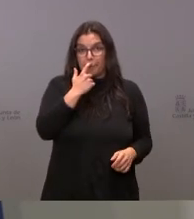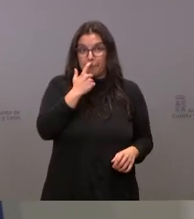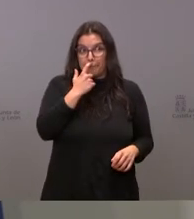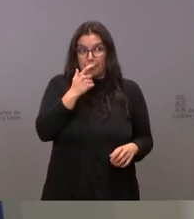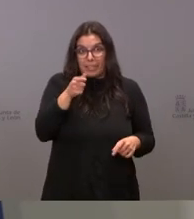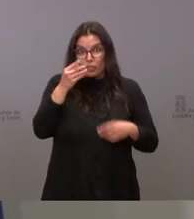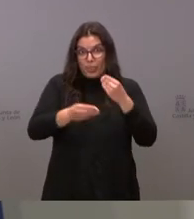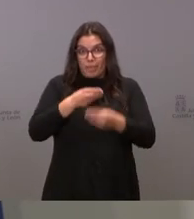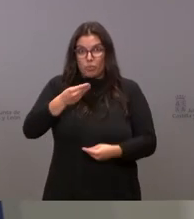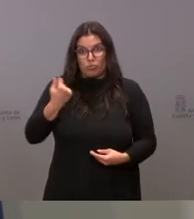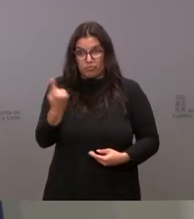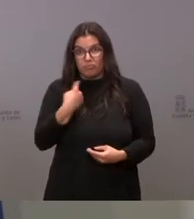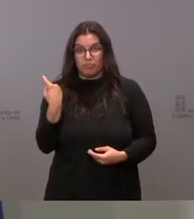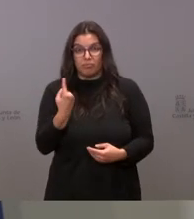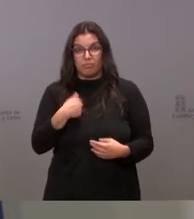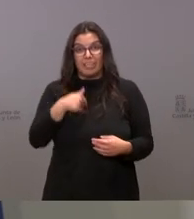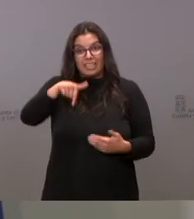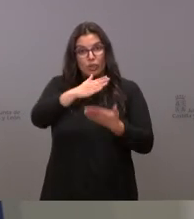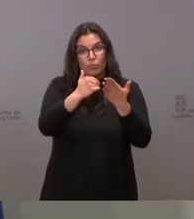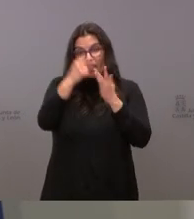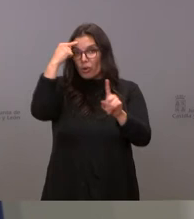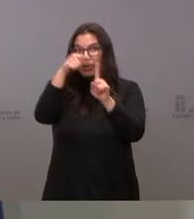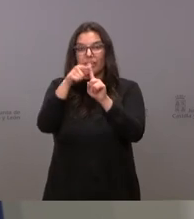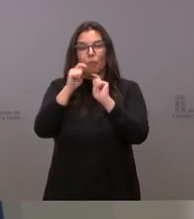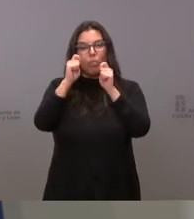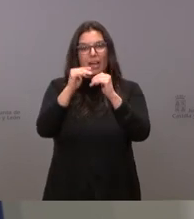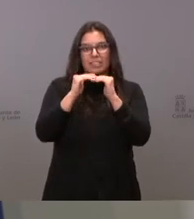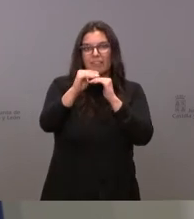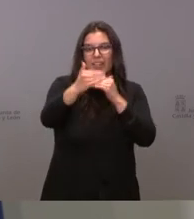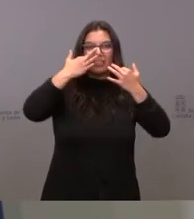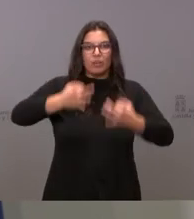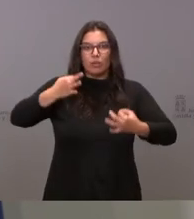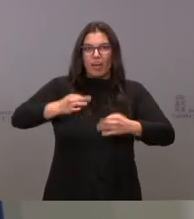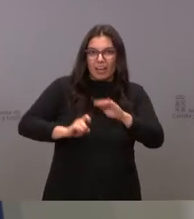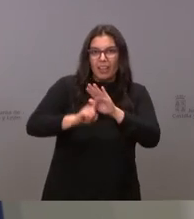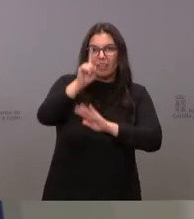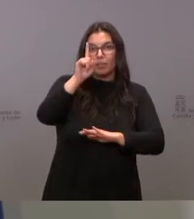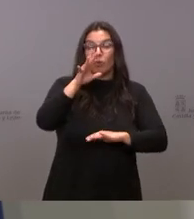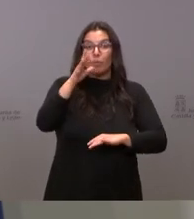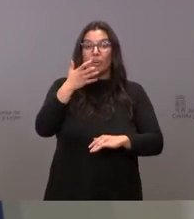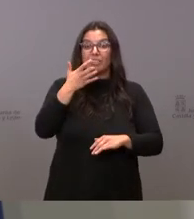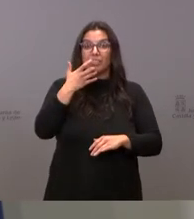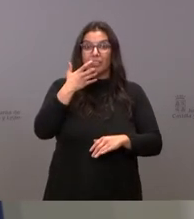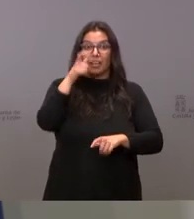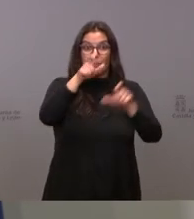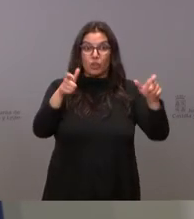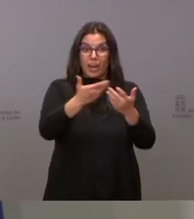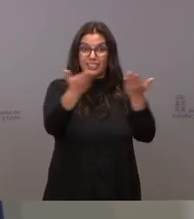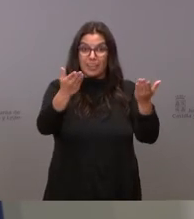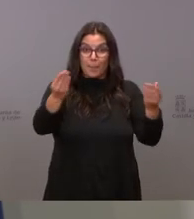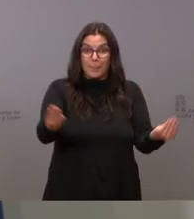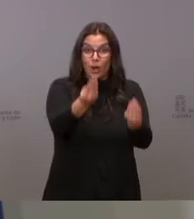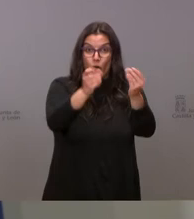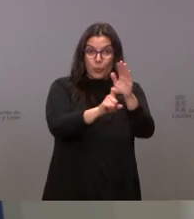que estamos y esta comunidad estamos en asegurar la estabilidad, el crecimiento porque cuanto mejor les vaya a los ciudadanos de la comunidad,